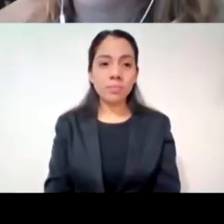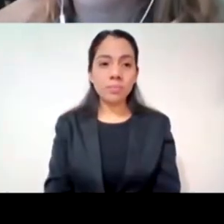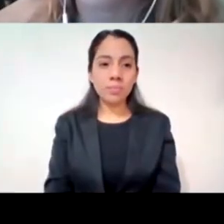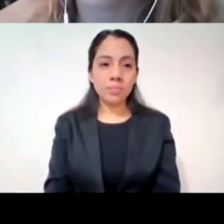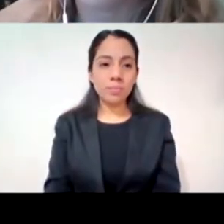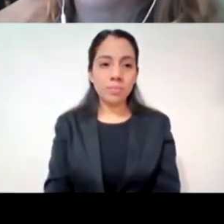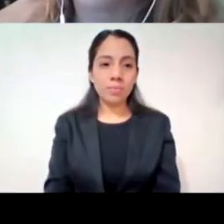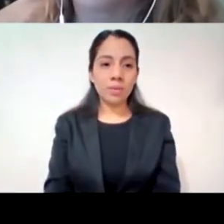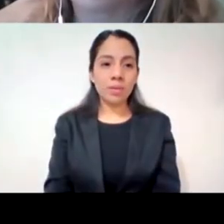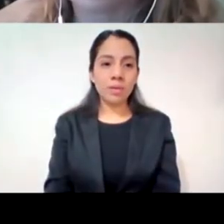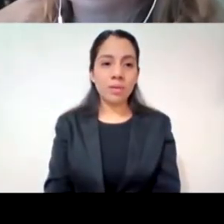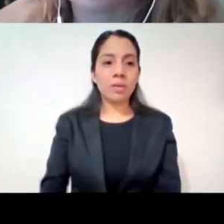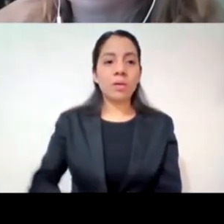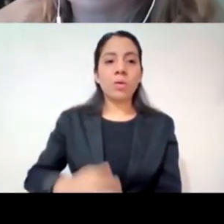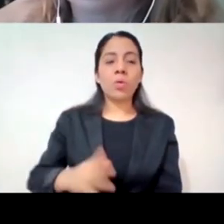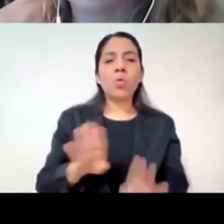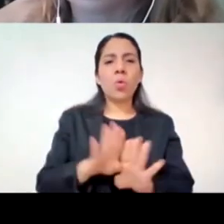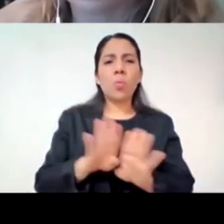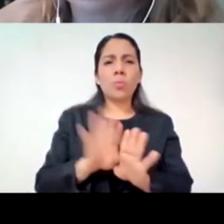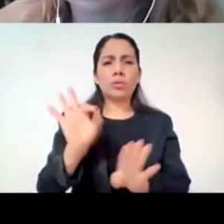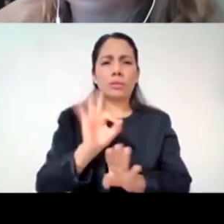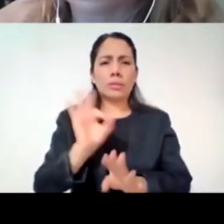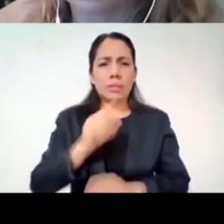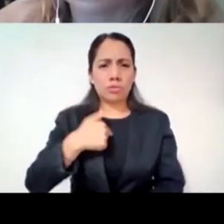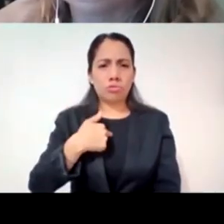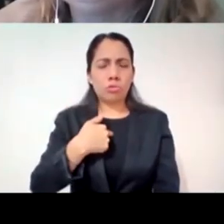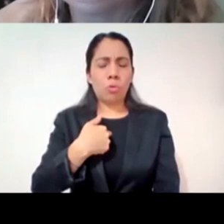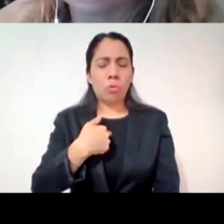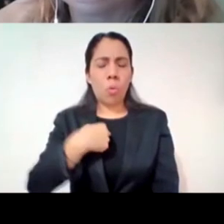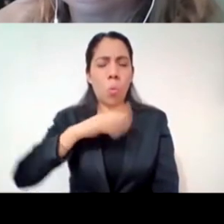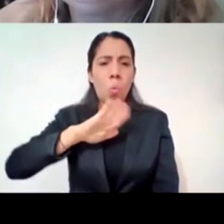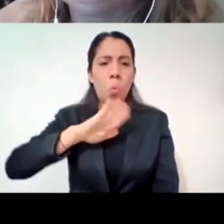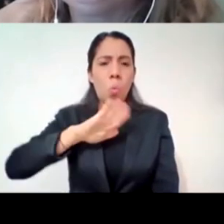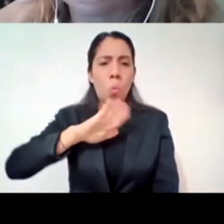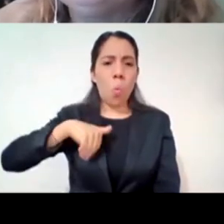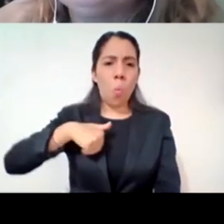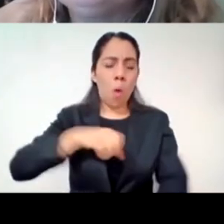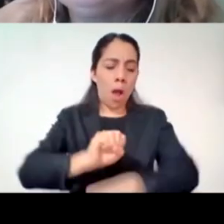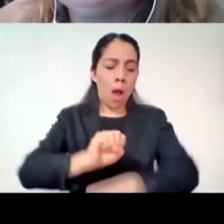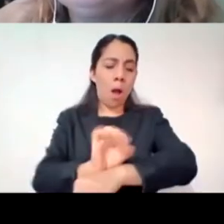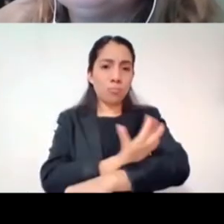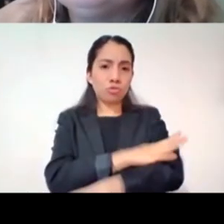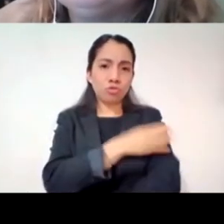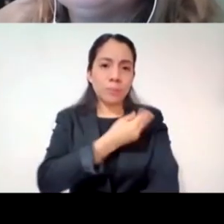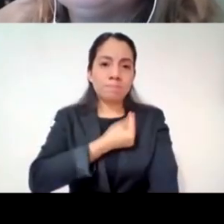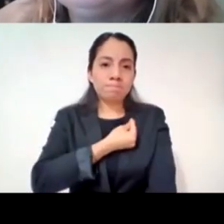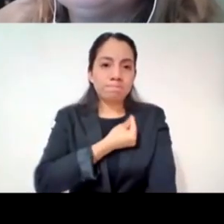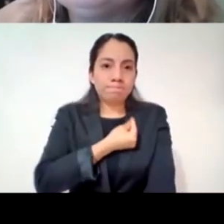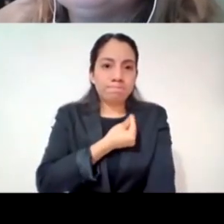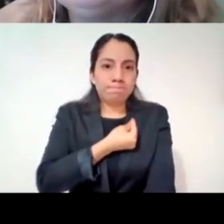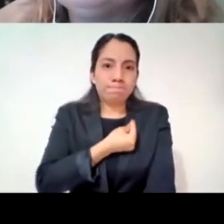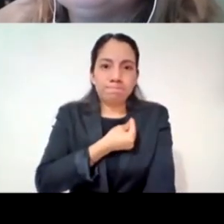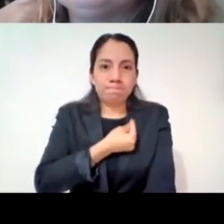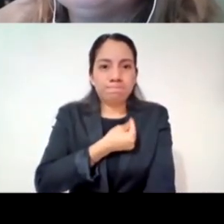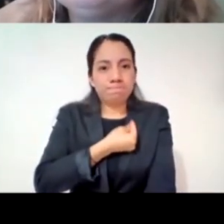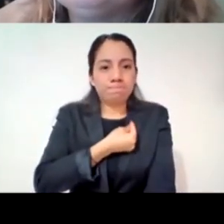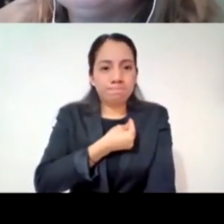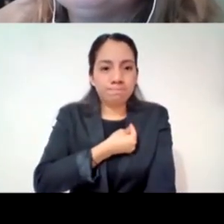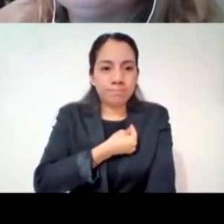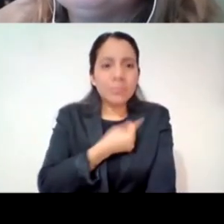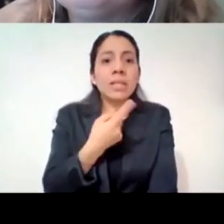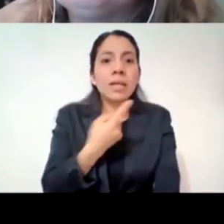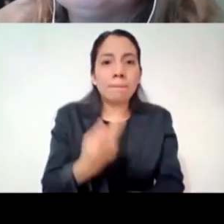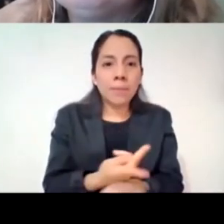guardarnos lo que sentimos puede ser por supuesto uno de los puntos de riesgo para que nuestro